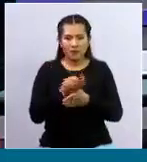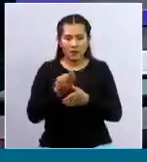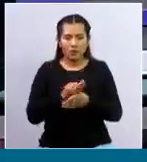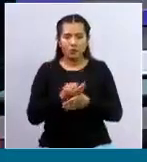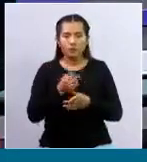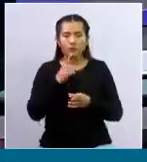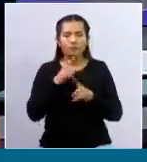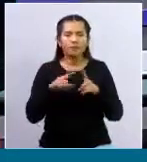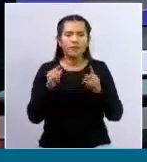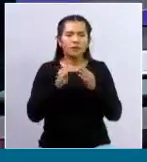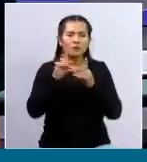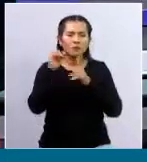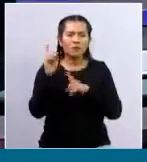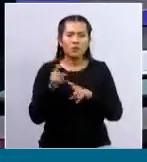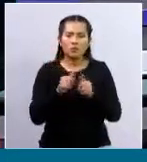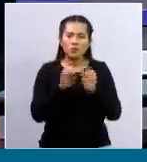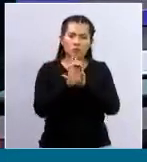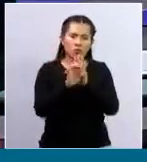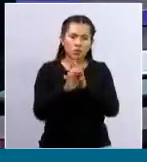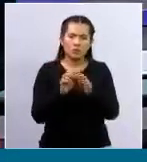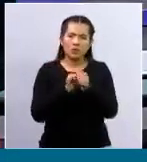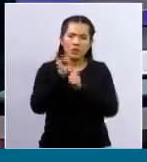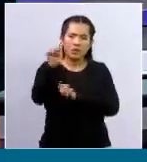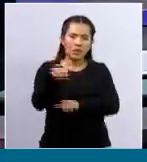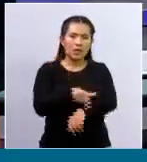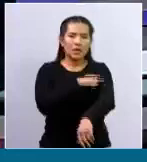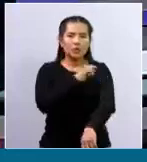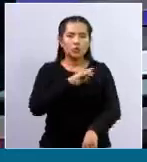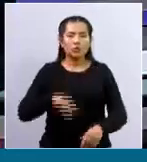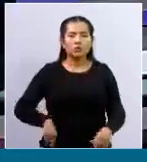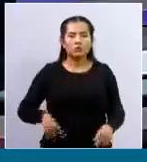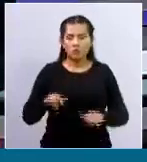¿qué pasa en áreas más alejadas, en municipios más alejados?